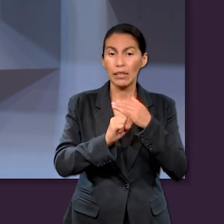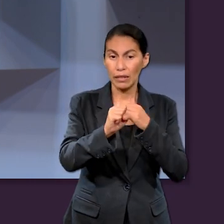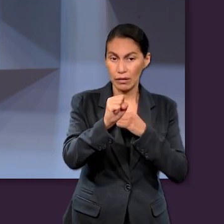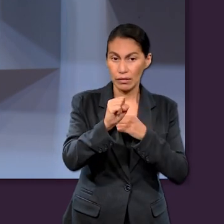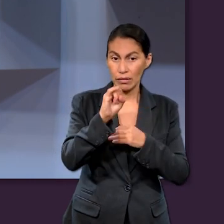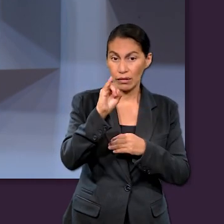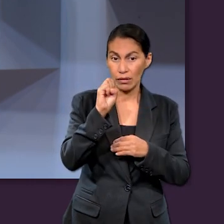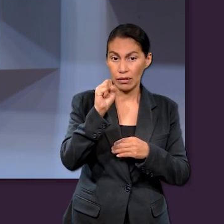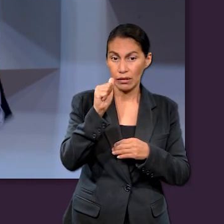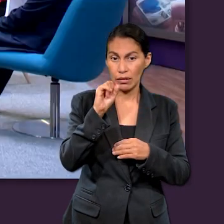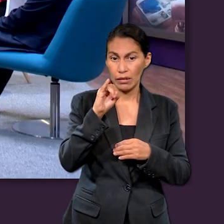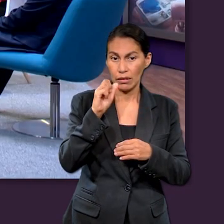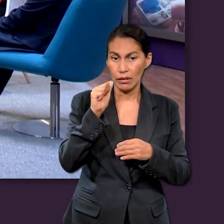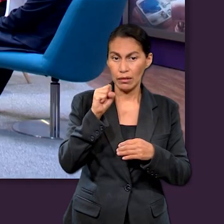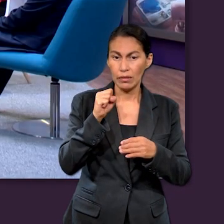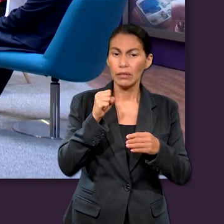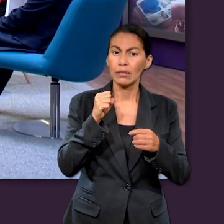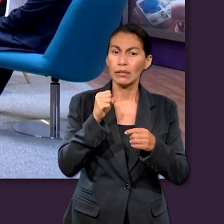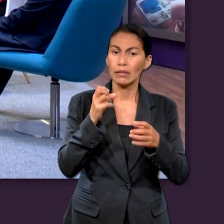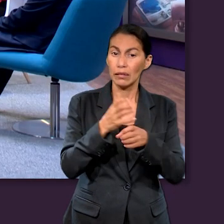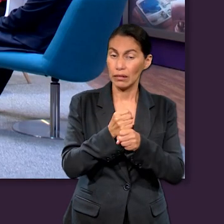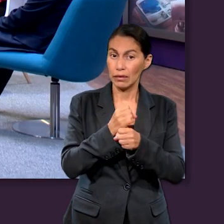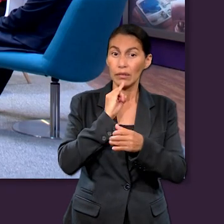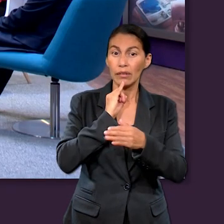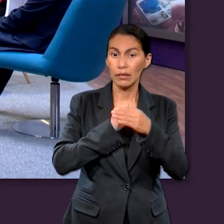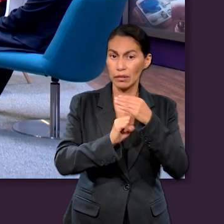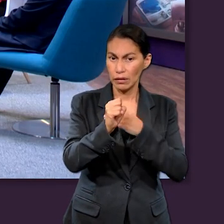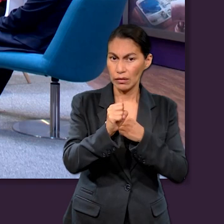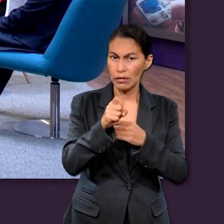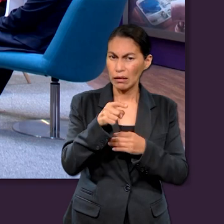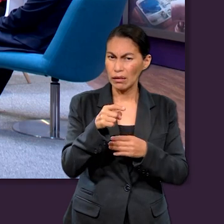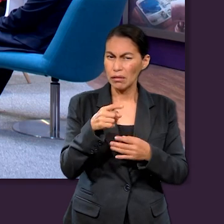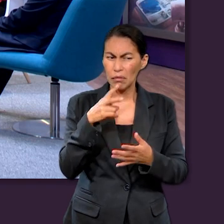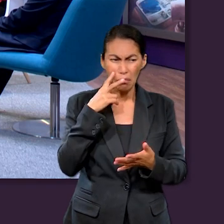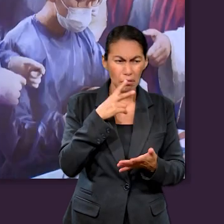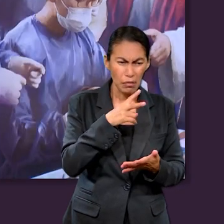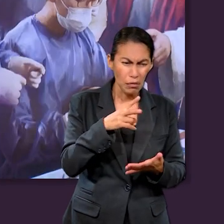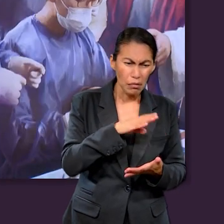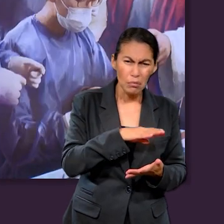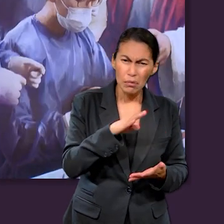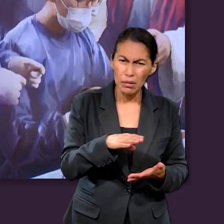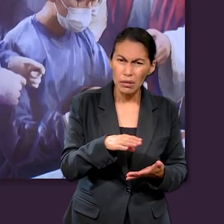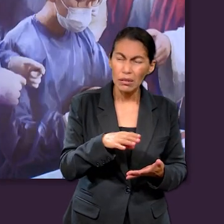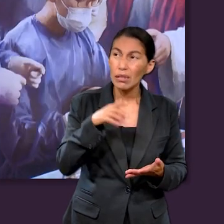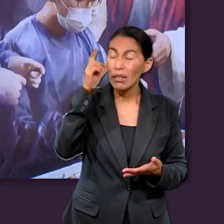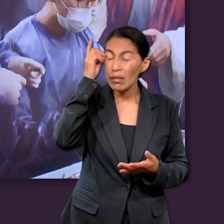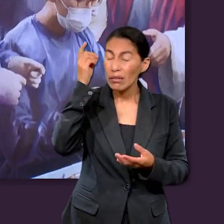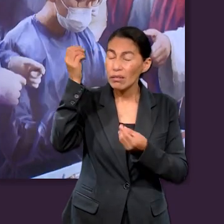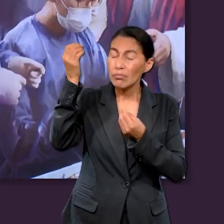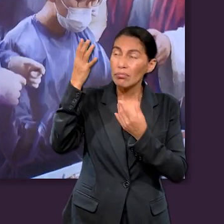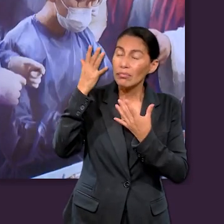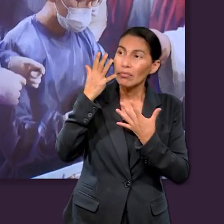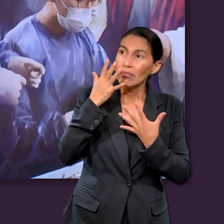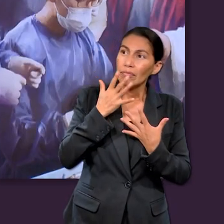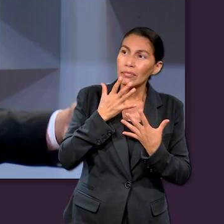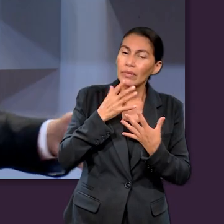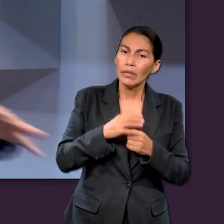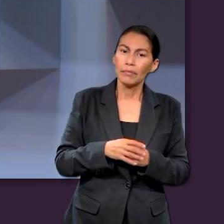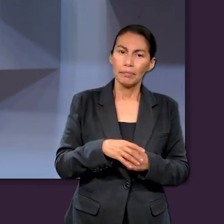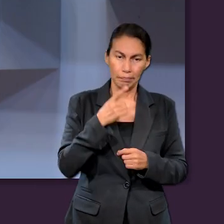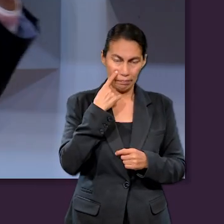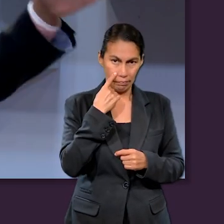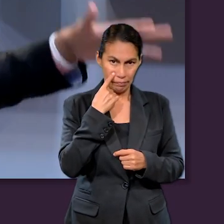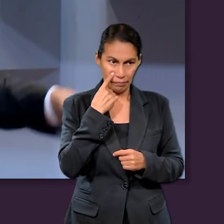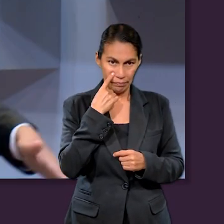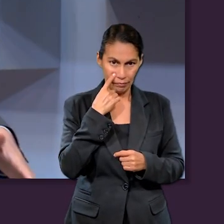o lo que dice Isaías con respecto a la muerte, inspirado por Dios. Y para poner un